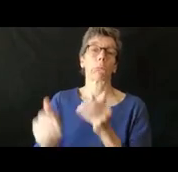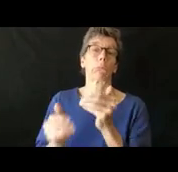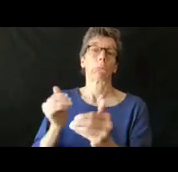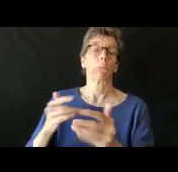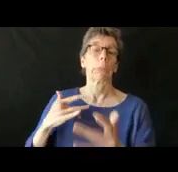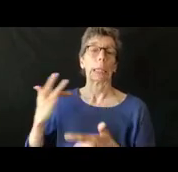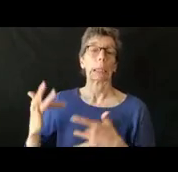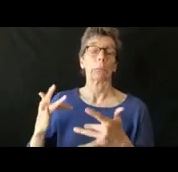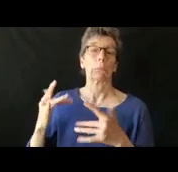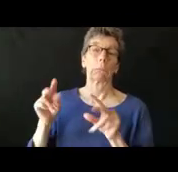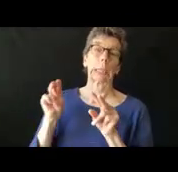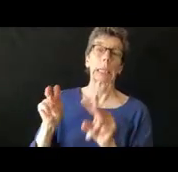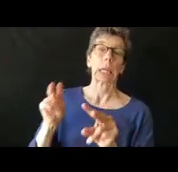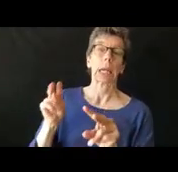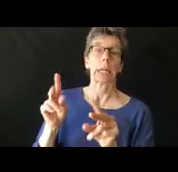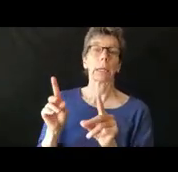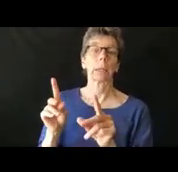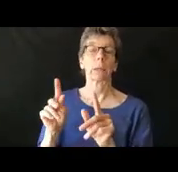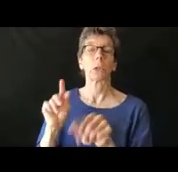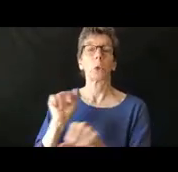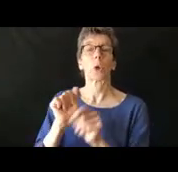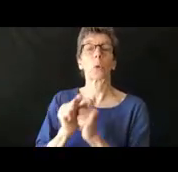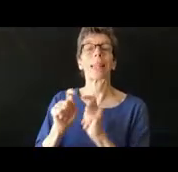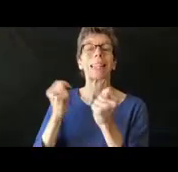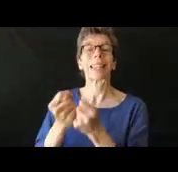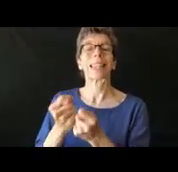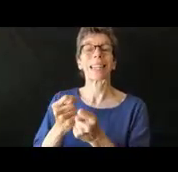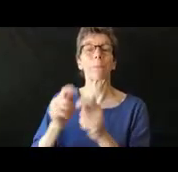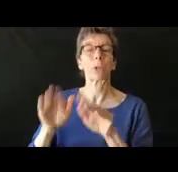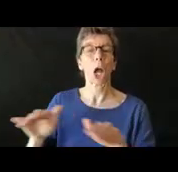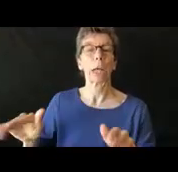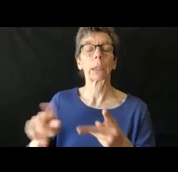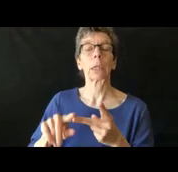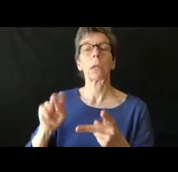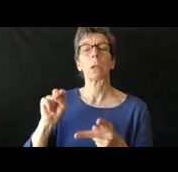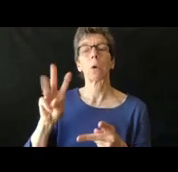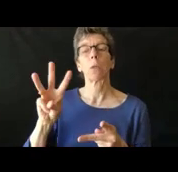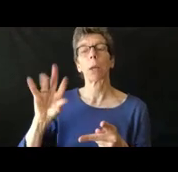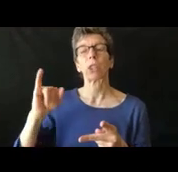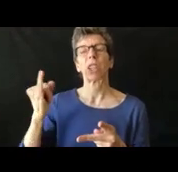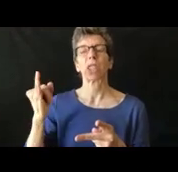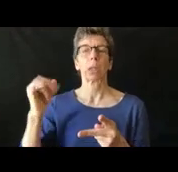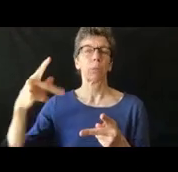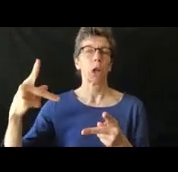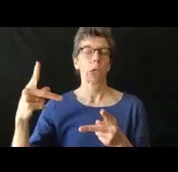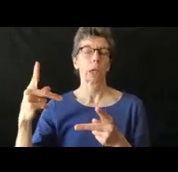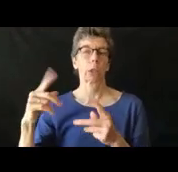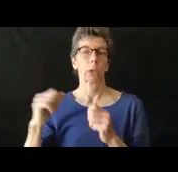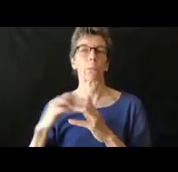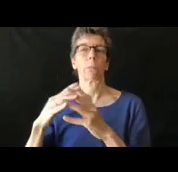estar trabajando con Kid Child y con Northwest Justice Project y con otras personas.